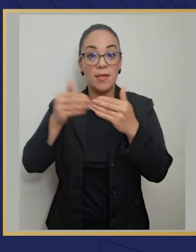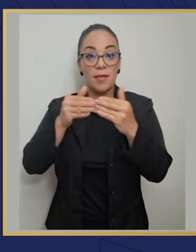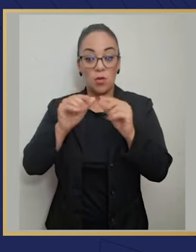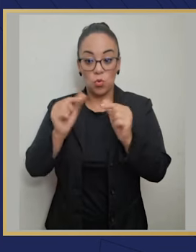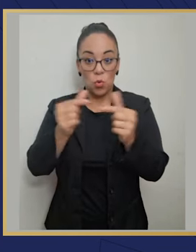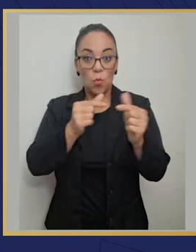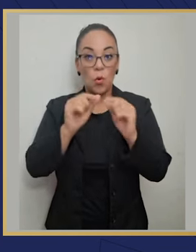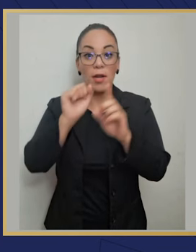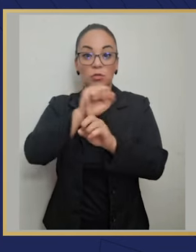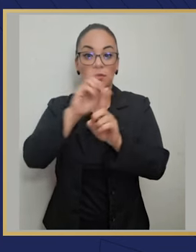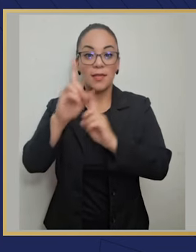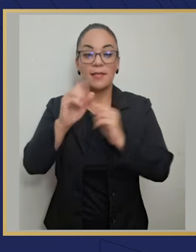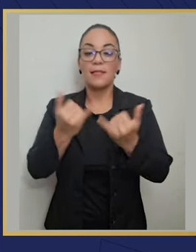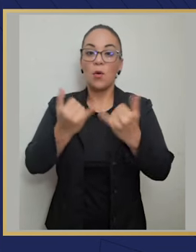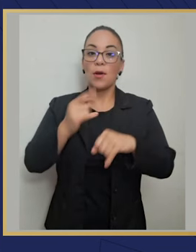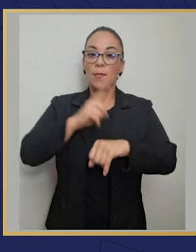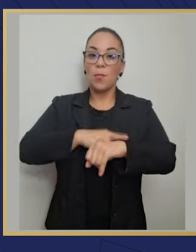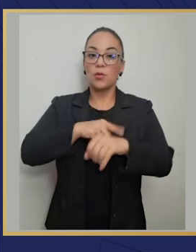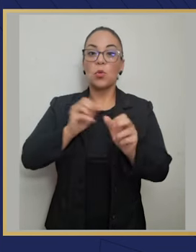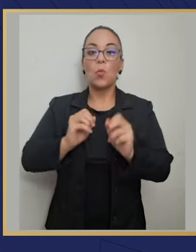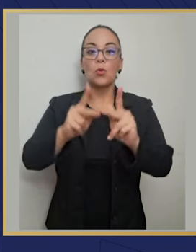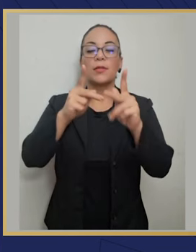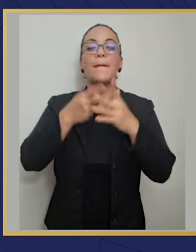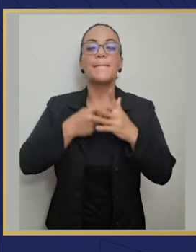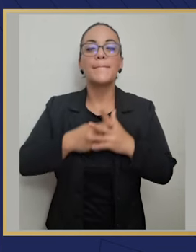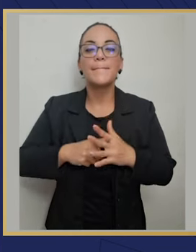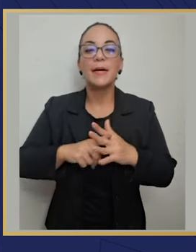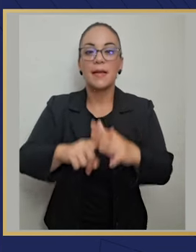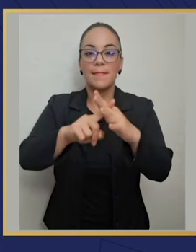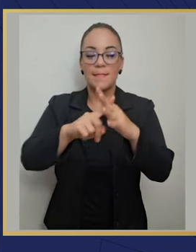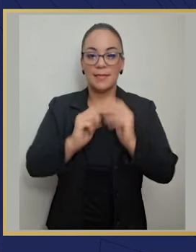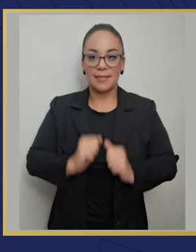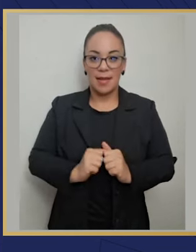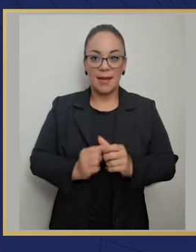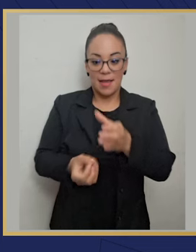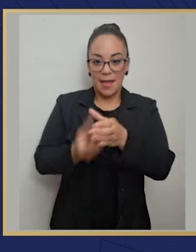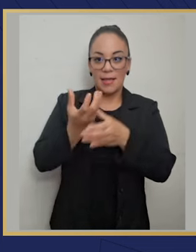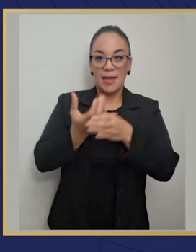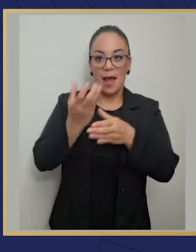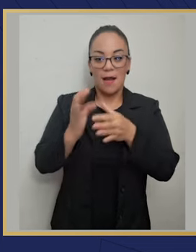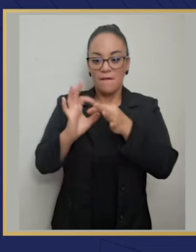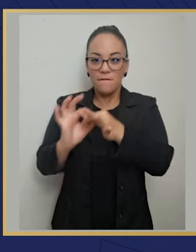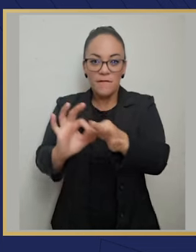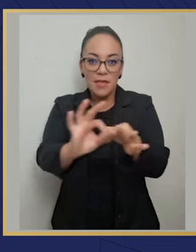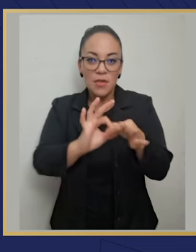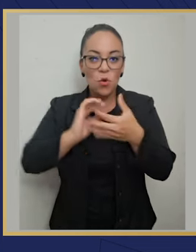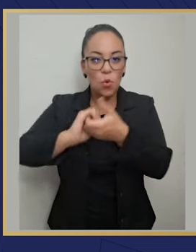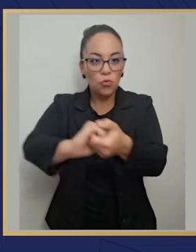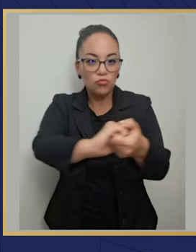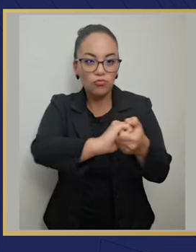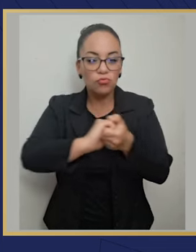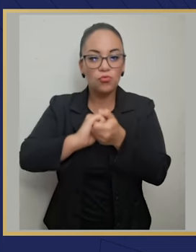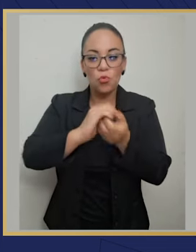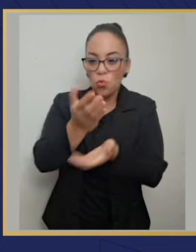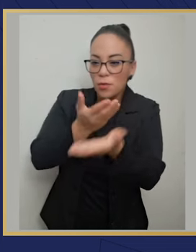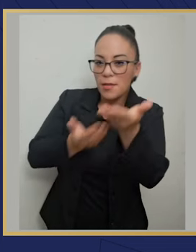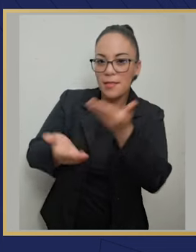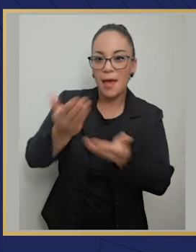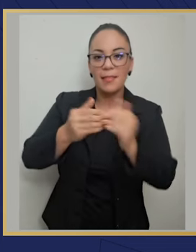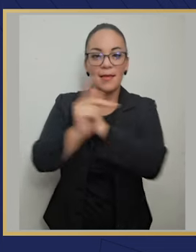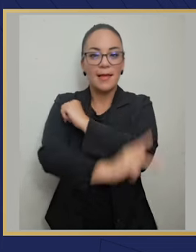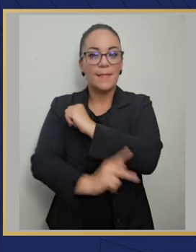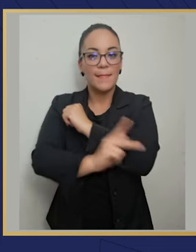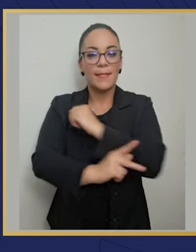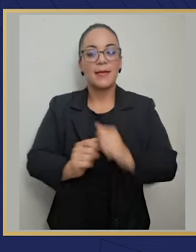parece que es una oportunidad como para empezar a generar vínculos de comunión, de unidad